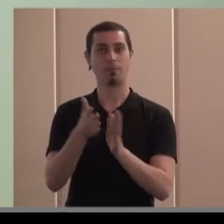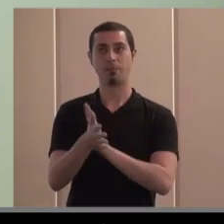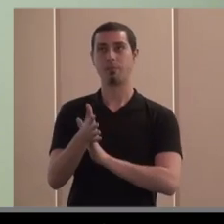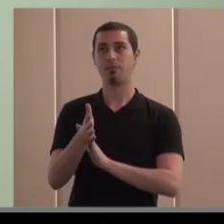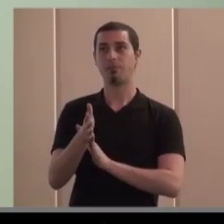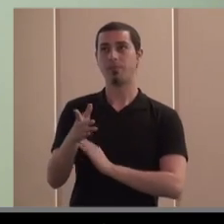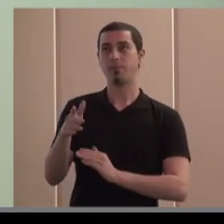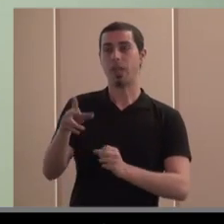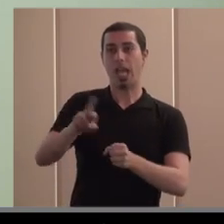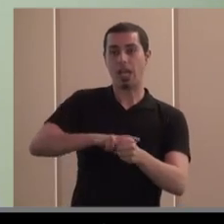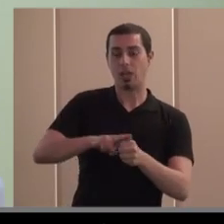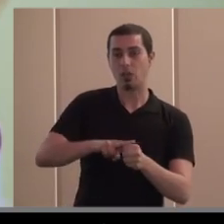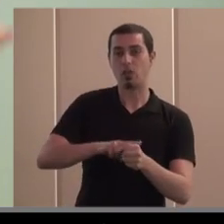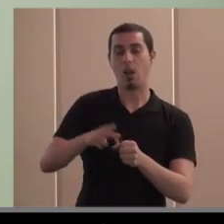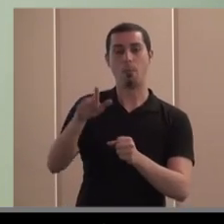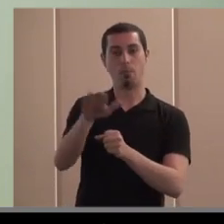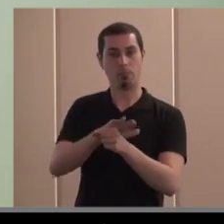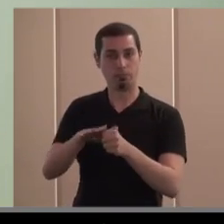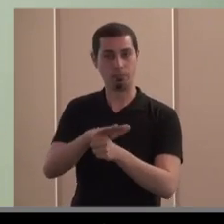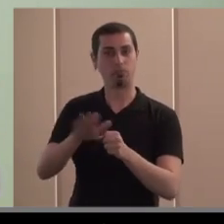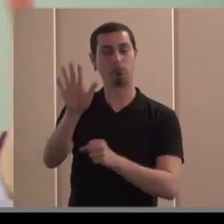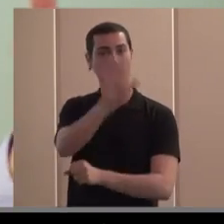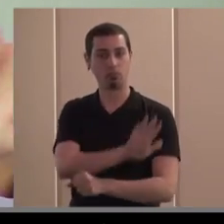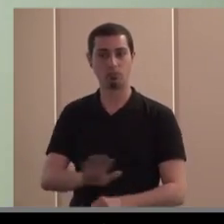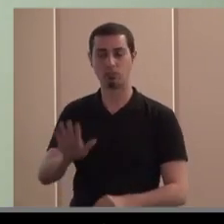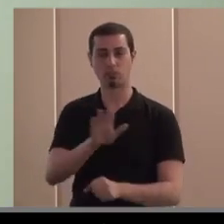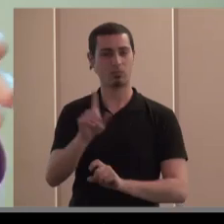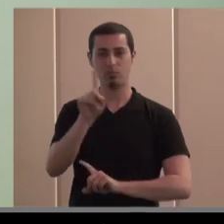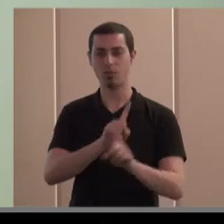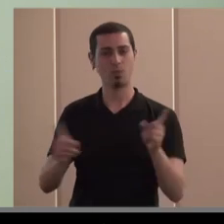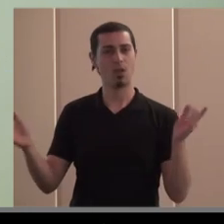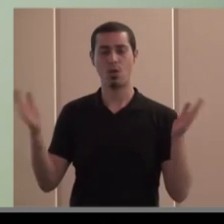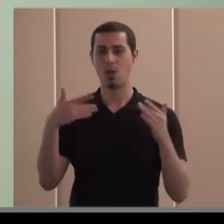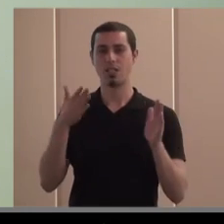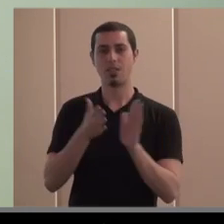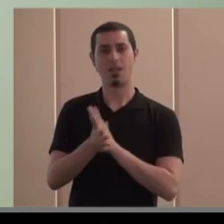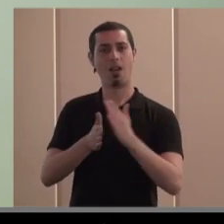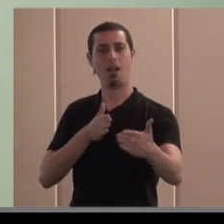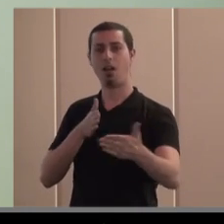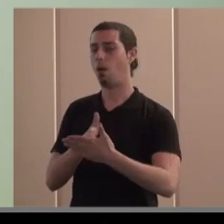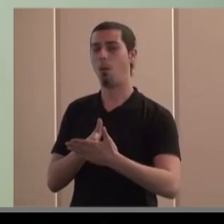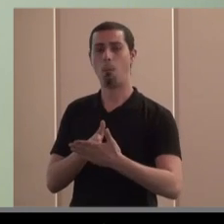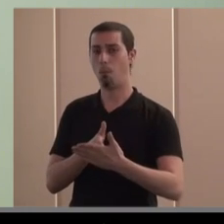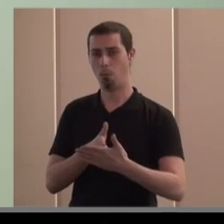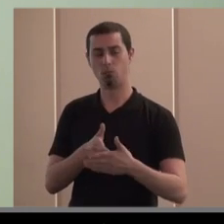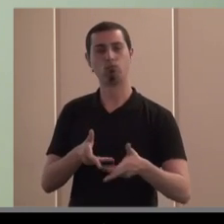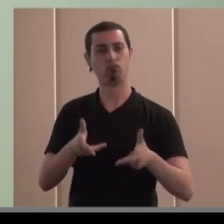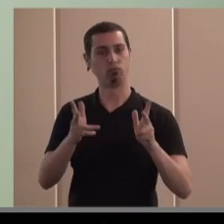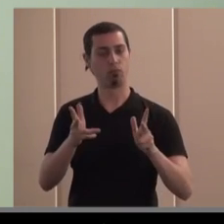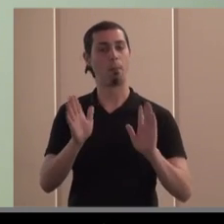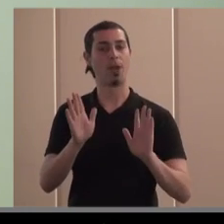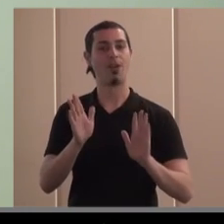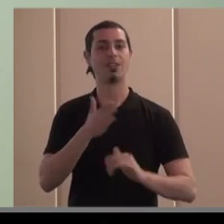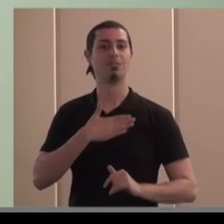regional provincial nacional no hay ningún problema y nadie impide que eso se haga pero ese es el papel que tienen que